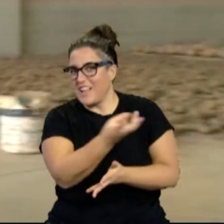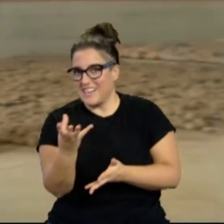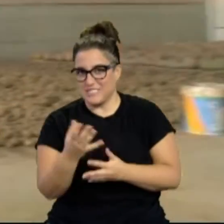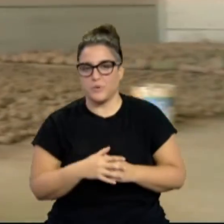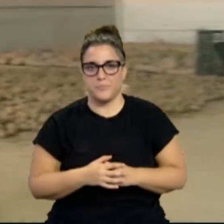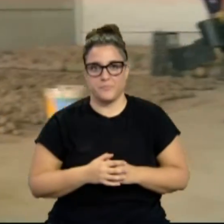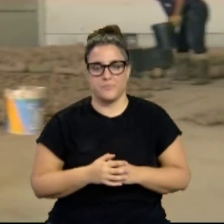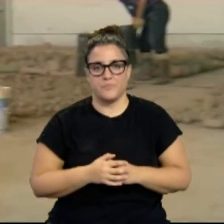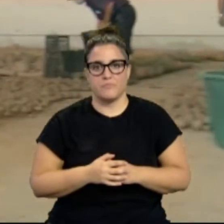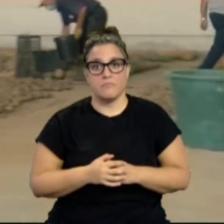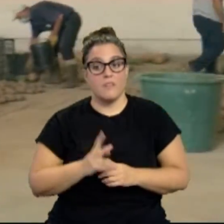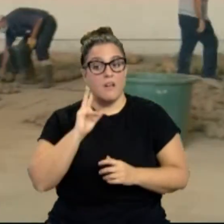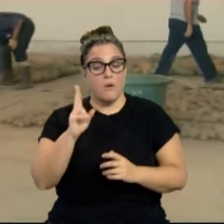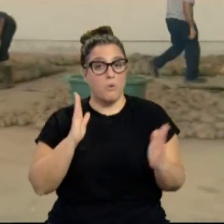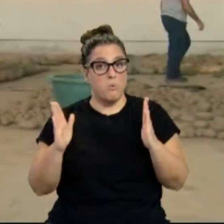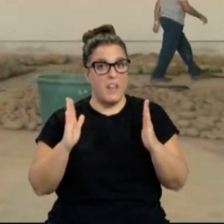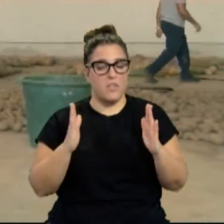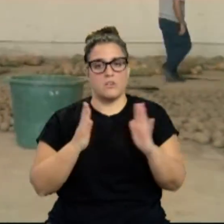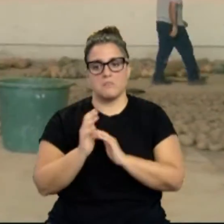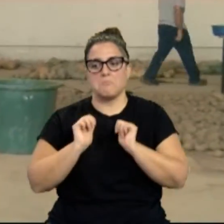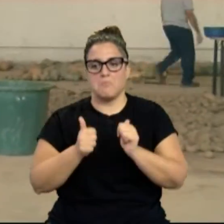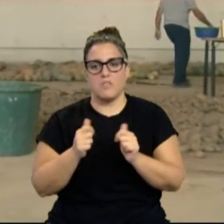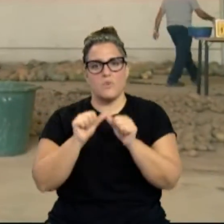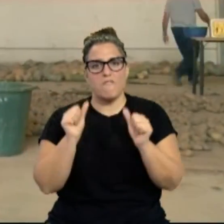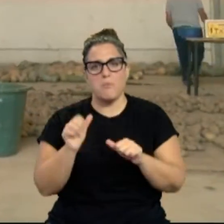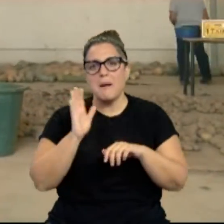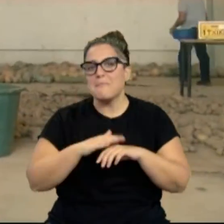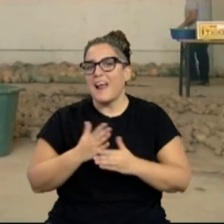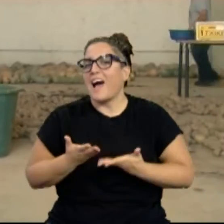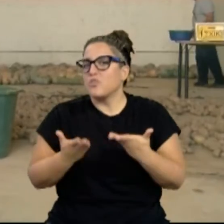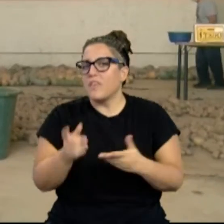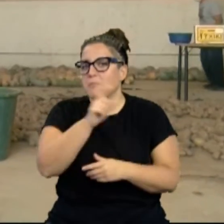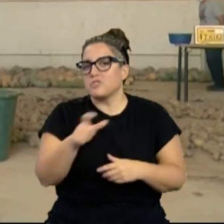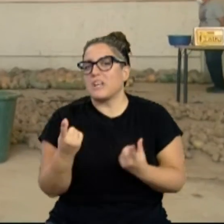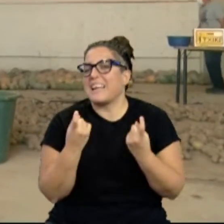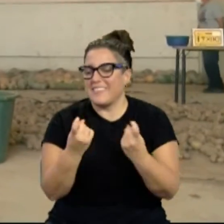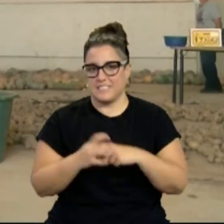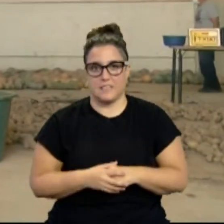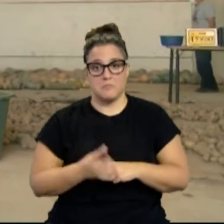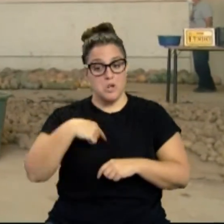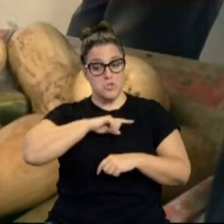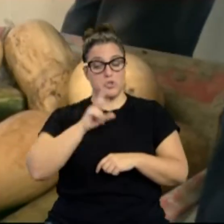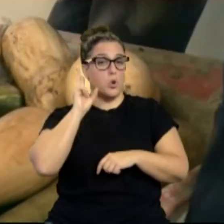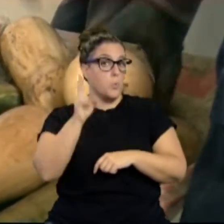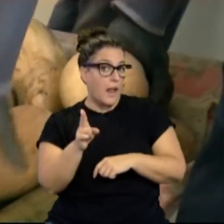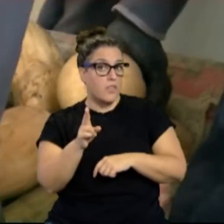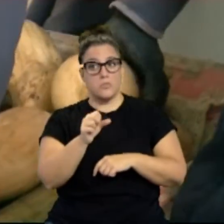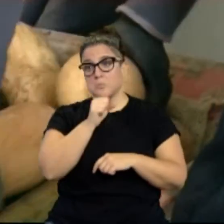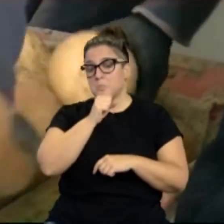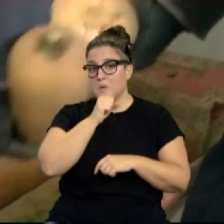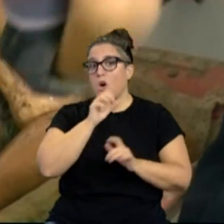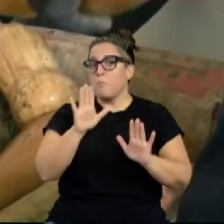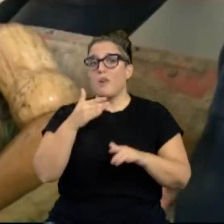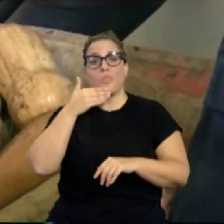Con la llegada de la jubilación encontraron una manera de ayudar a los más necesitados. Somos jubilados, que nos gusta envejecer con un poco de